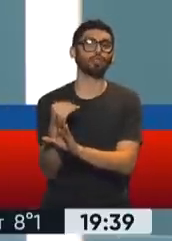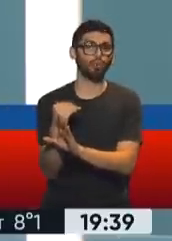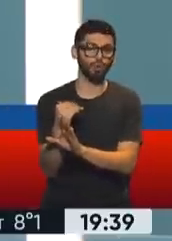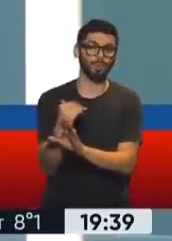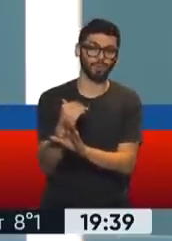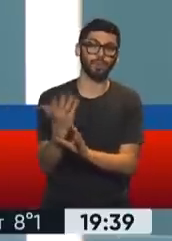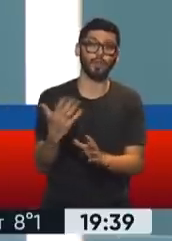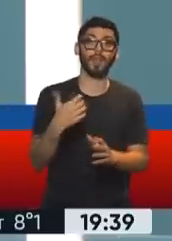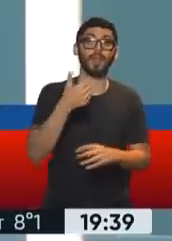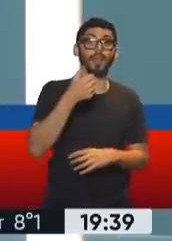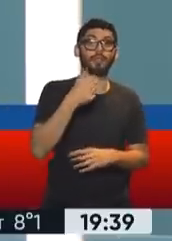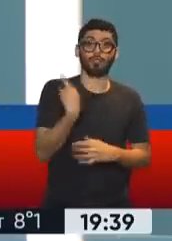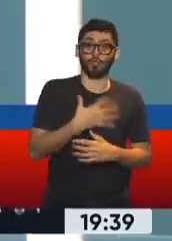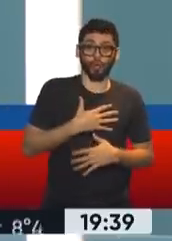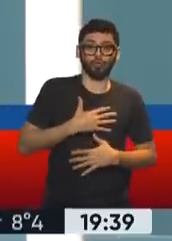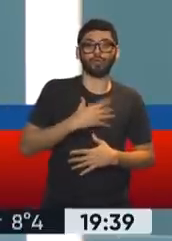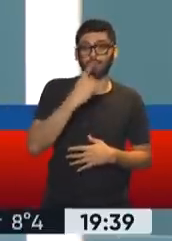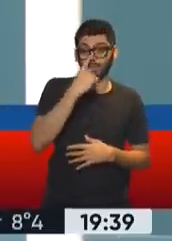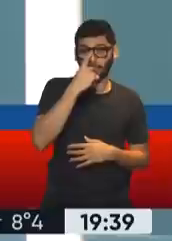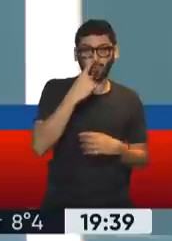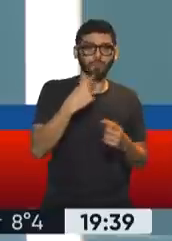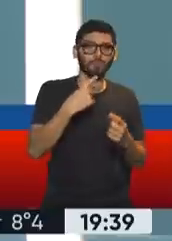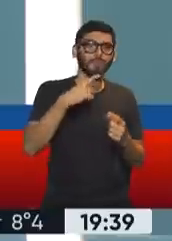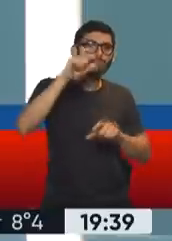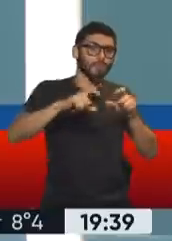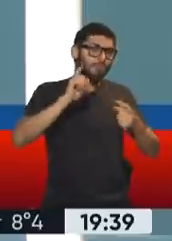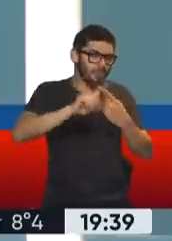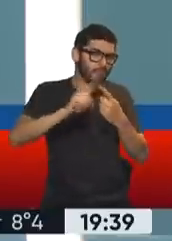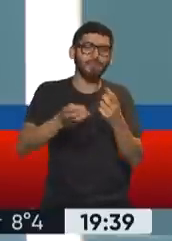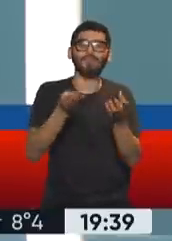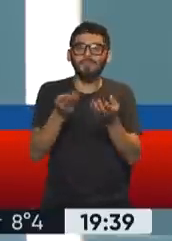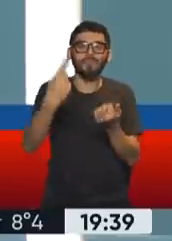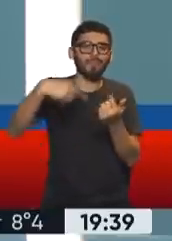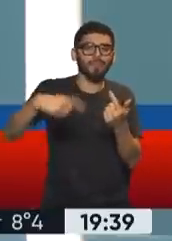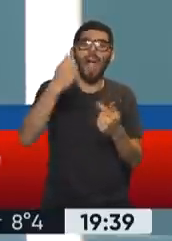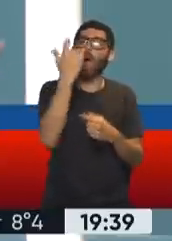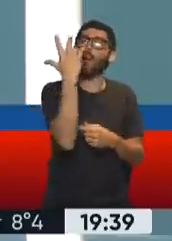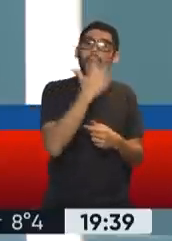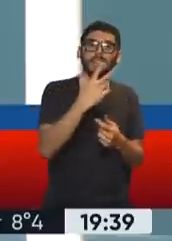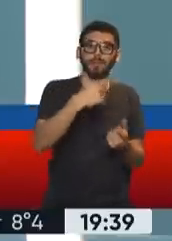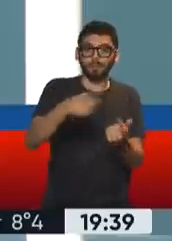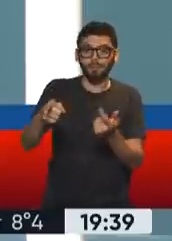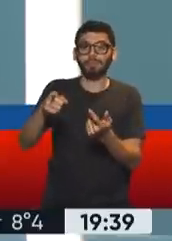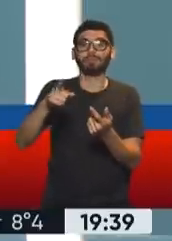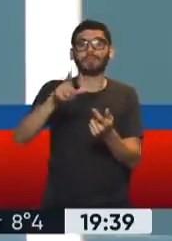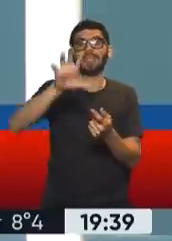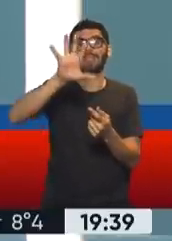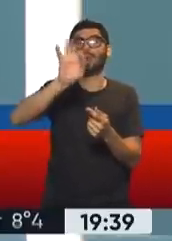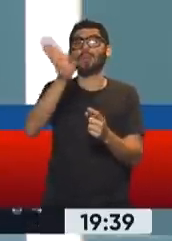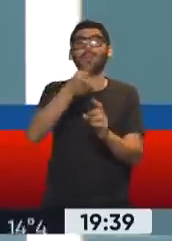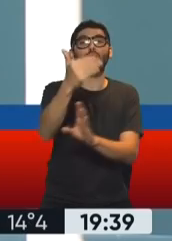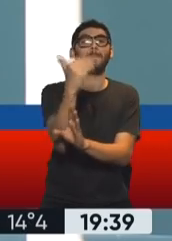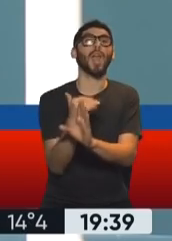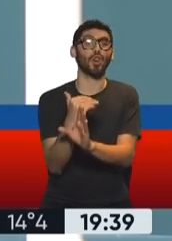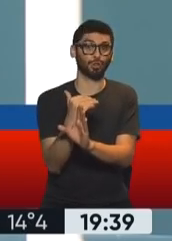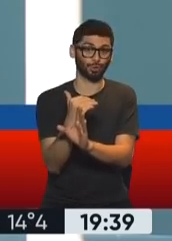cercanos desde el organismo de con quienes dialogamos mes a mes con prestaciones, con derechos, con ingresos, tienen el 50% menos de pagar